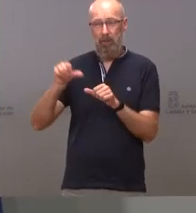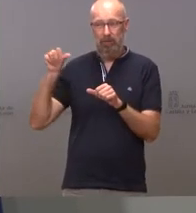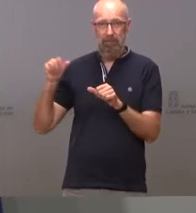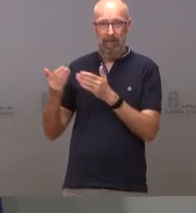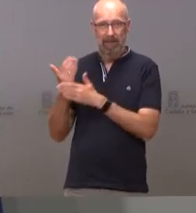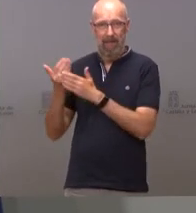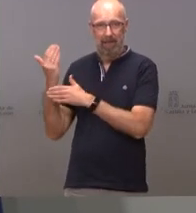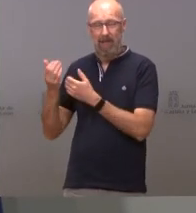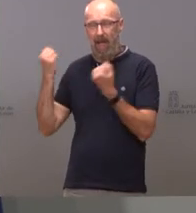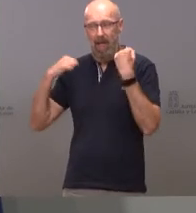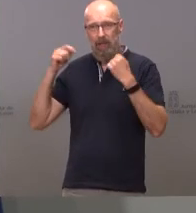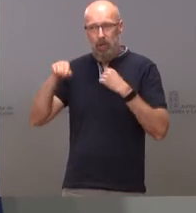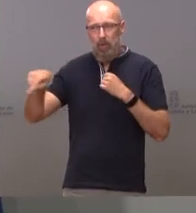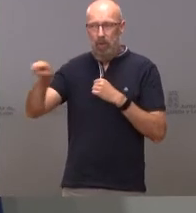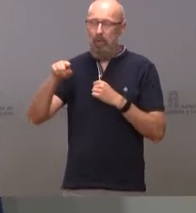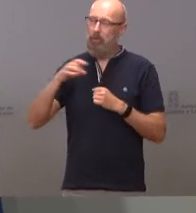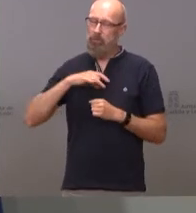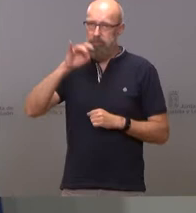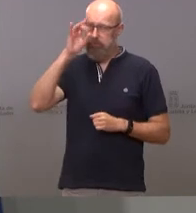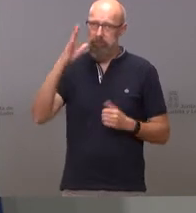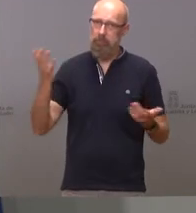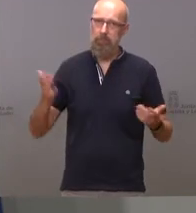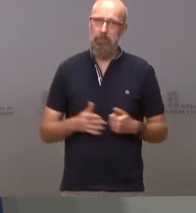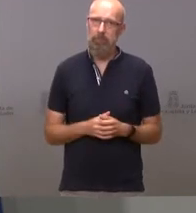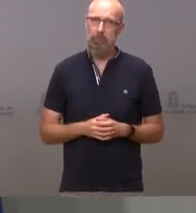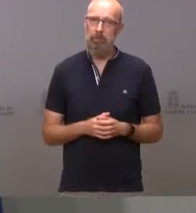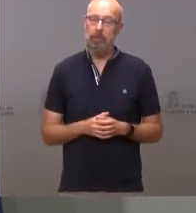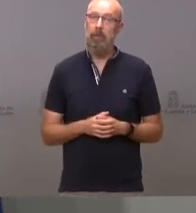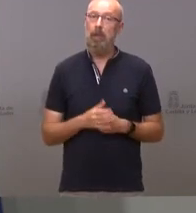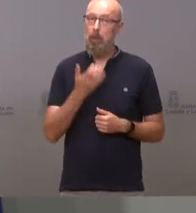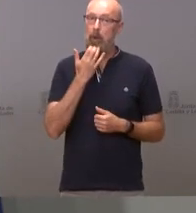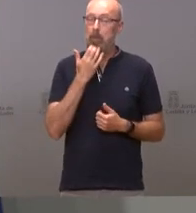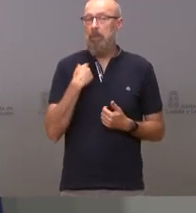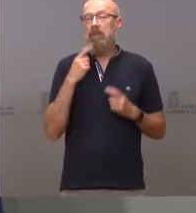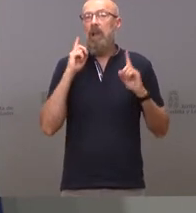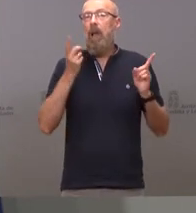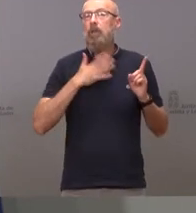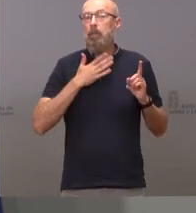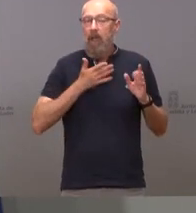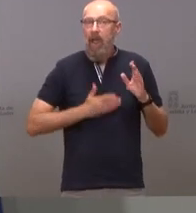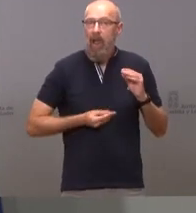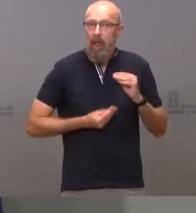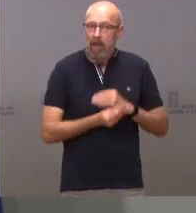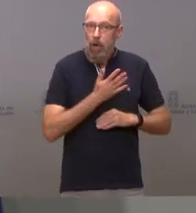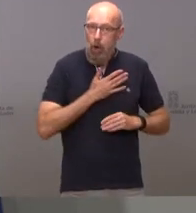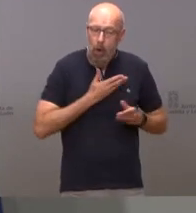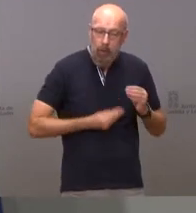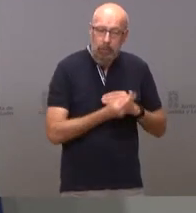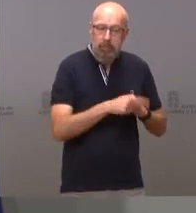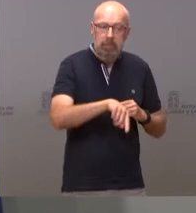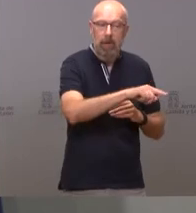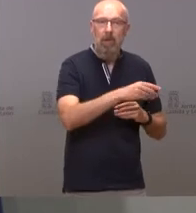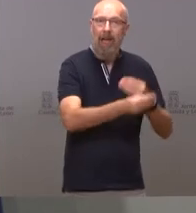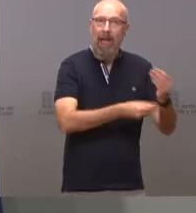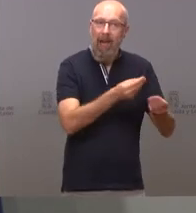luego a mí no me gustaría ver a mis hijos hacer algunas cosas que hemos visto hacer.